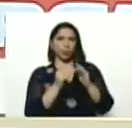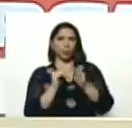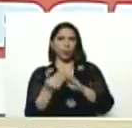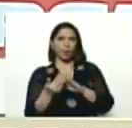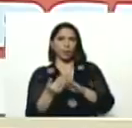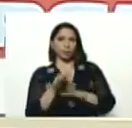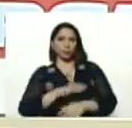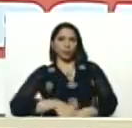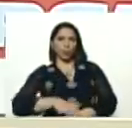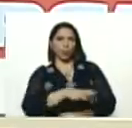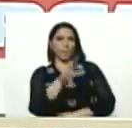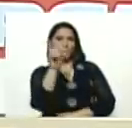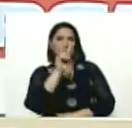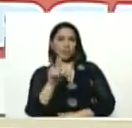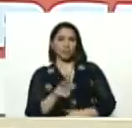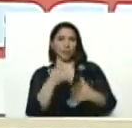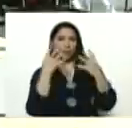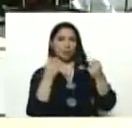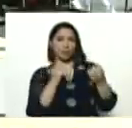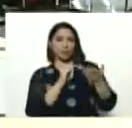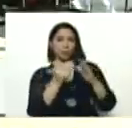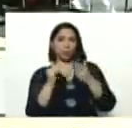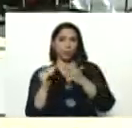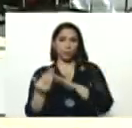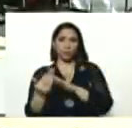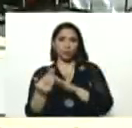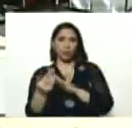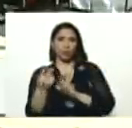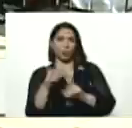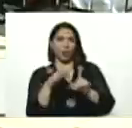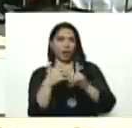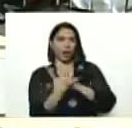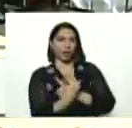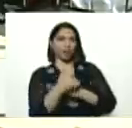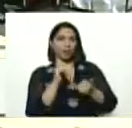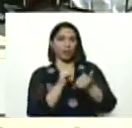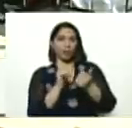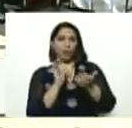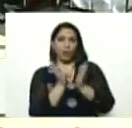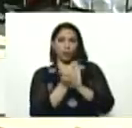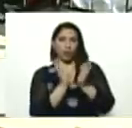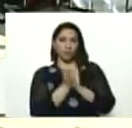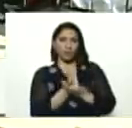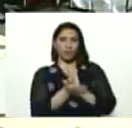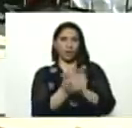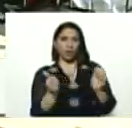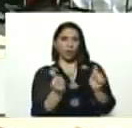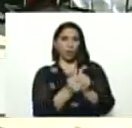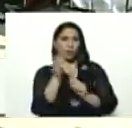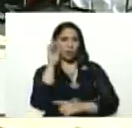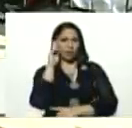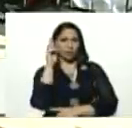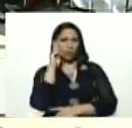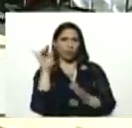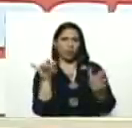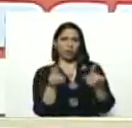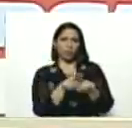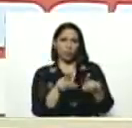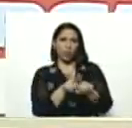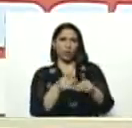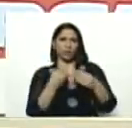todo el país, entiéndase por comunidad, un área geográfica, con, razones comunes, de vida,